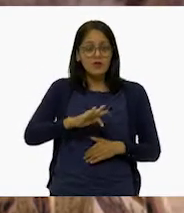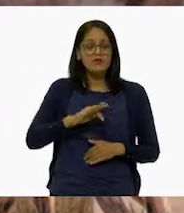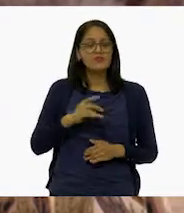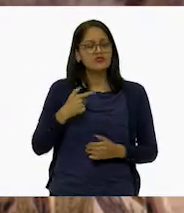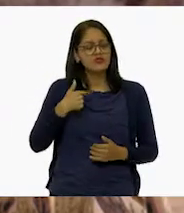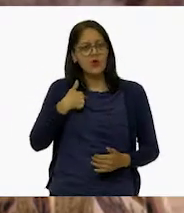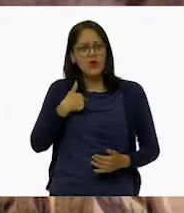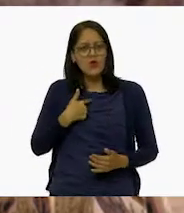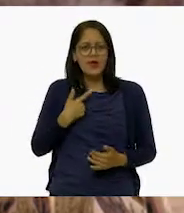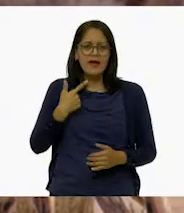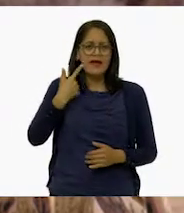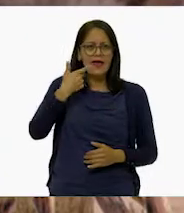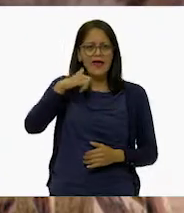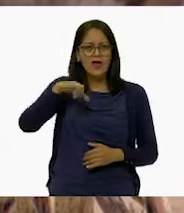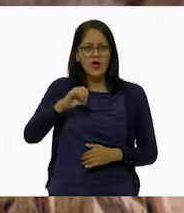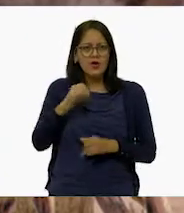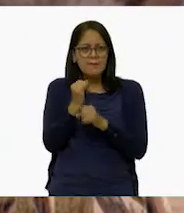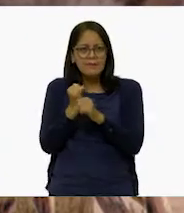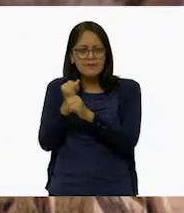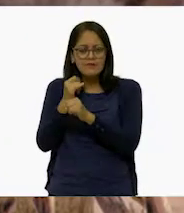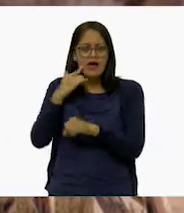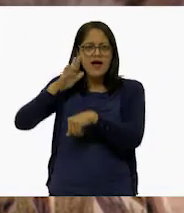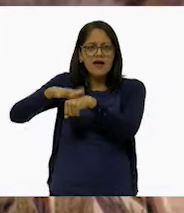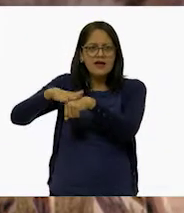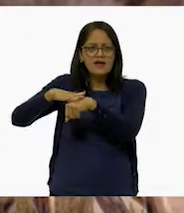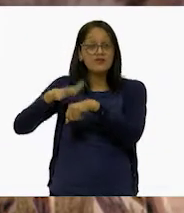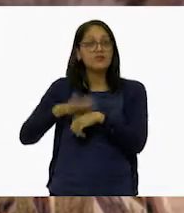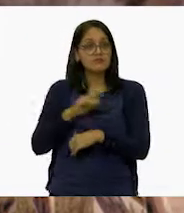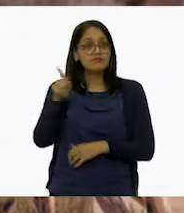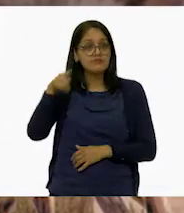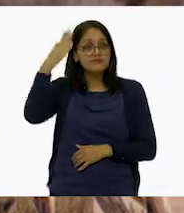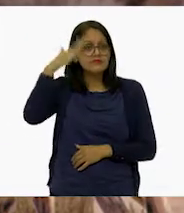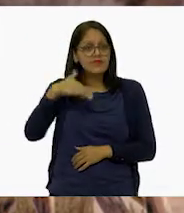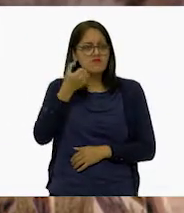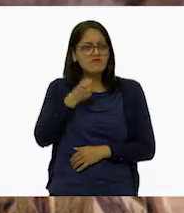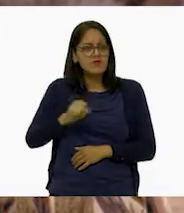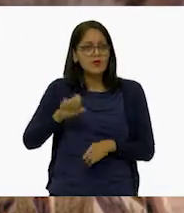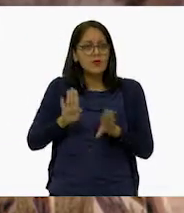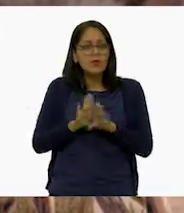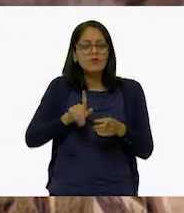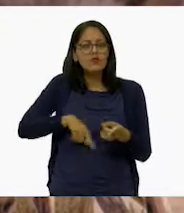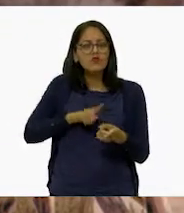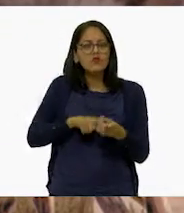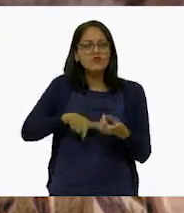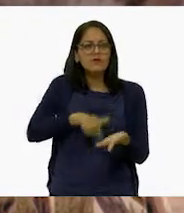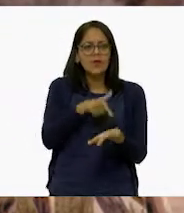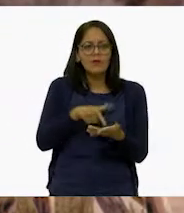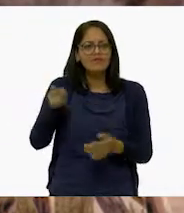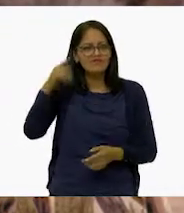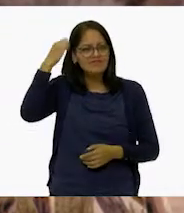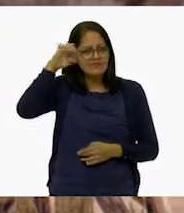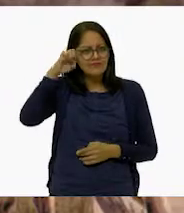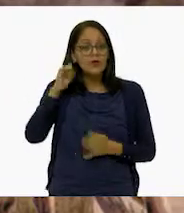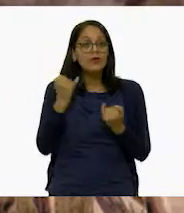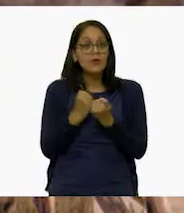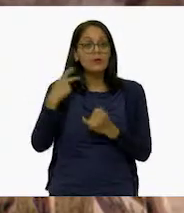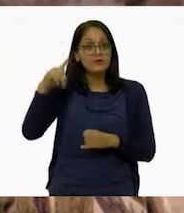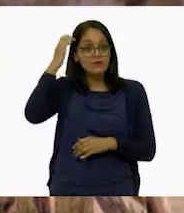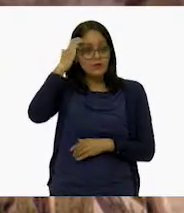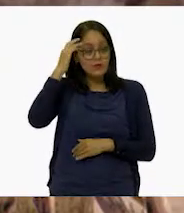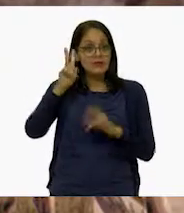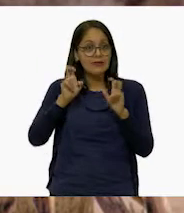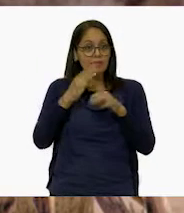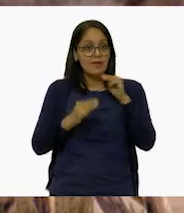supergeoinvestigadoras? ¡Ah! Porque ellas saben mucho cuando se trata de lugares. Con sus conocimientos de